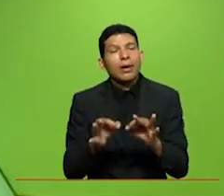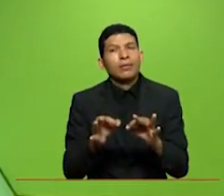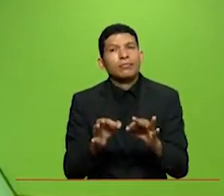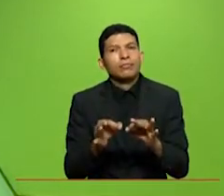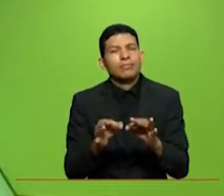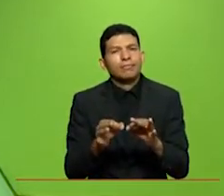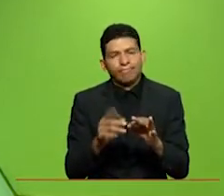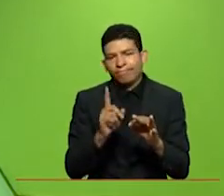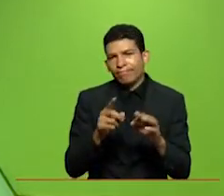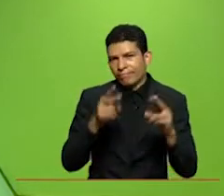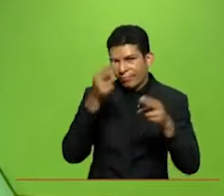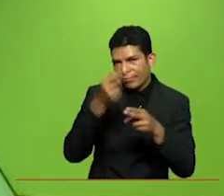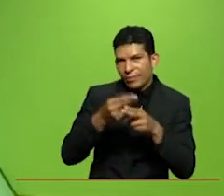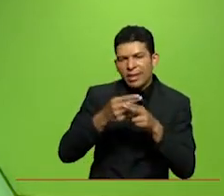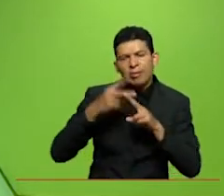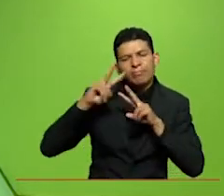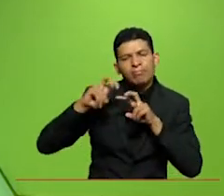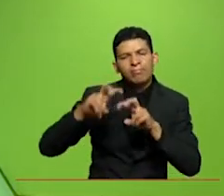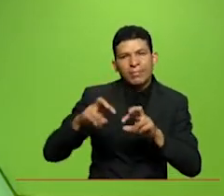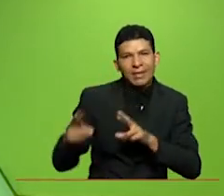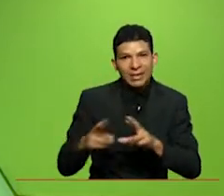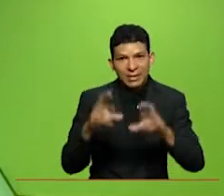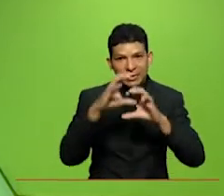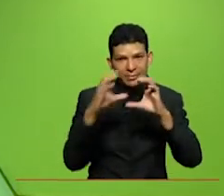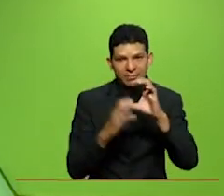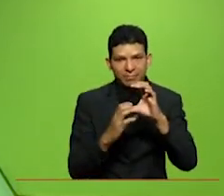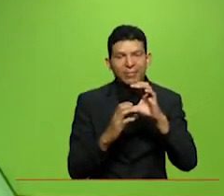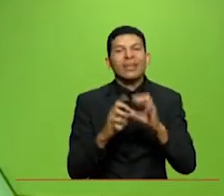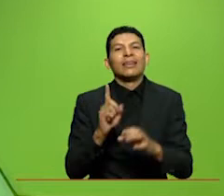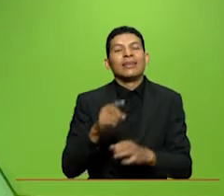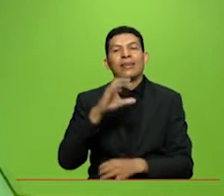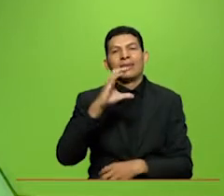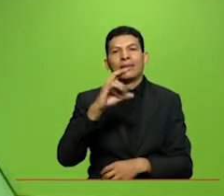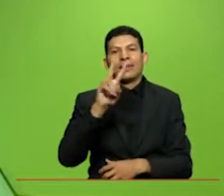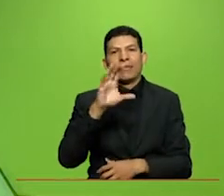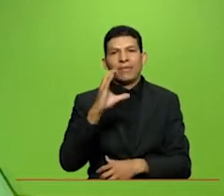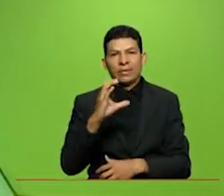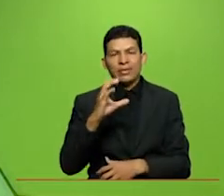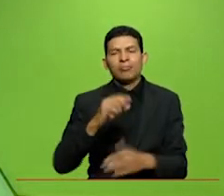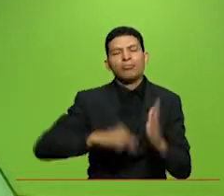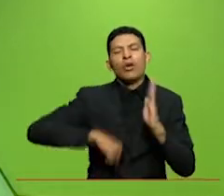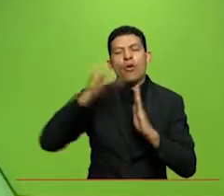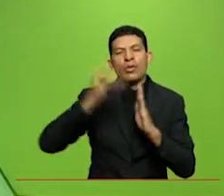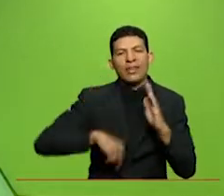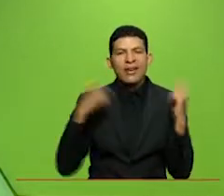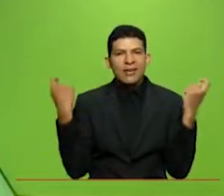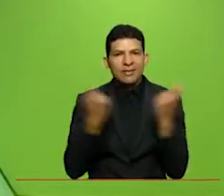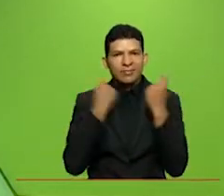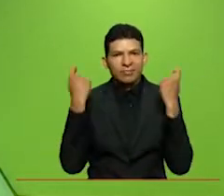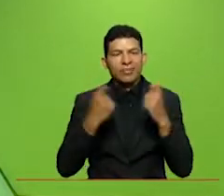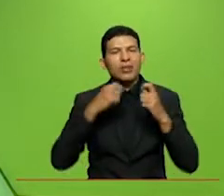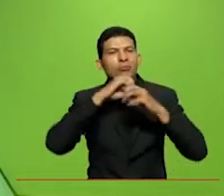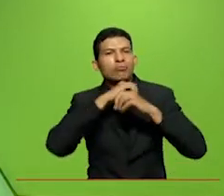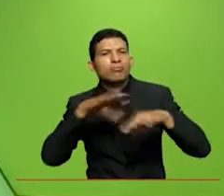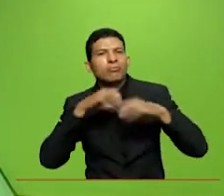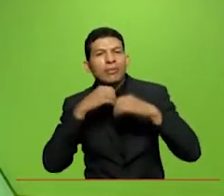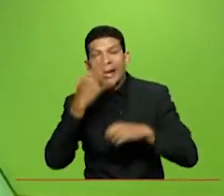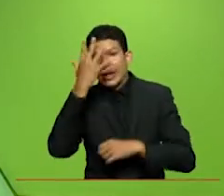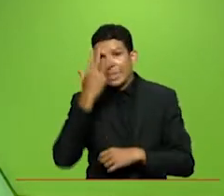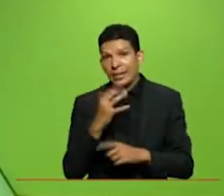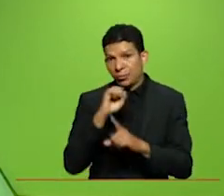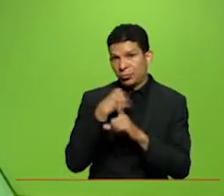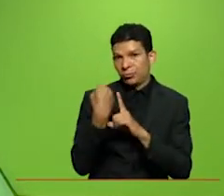expedición río cauca la cbs contrató la realización de una campaña en redes sociales